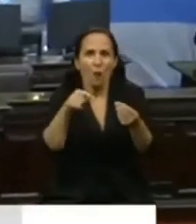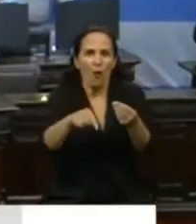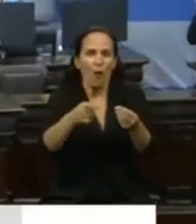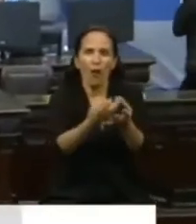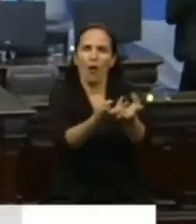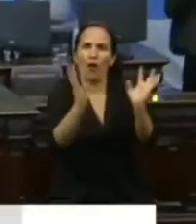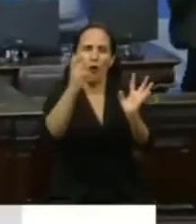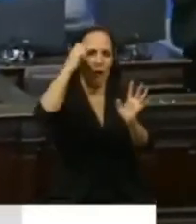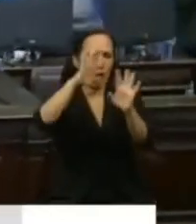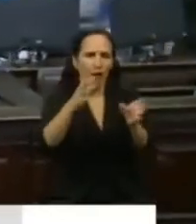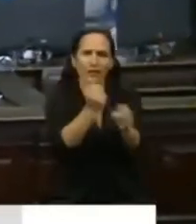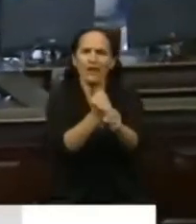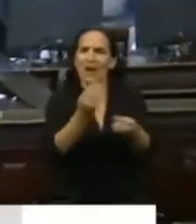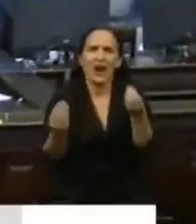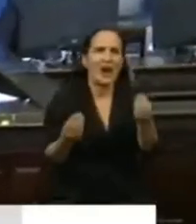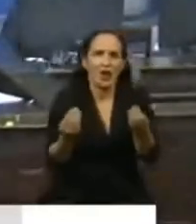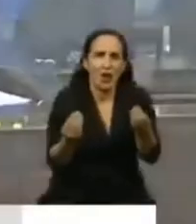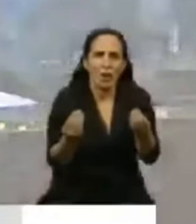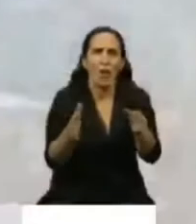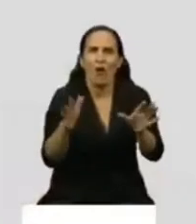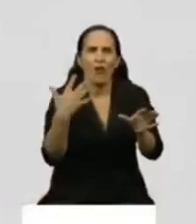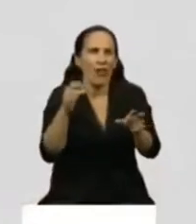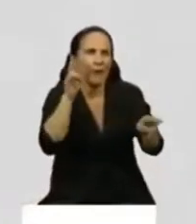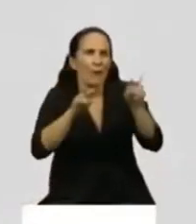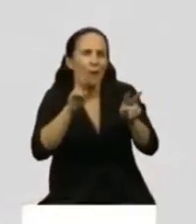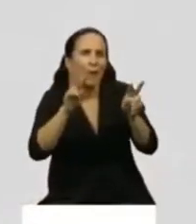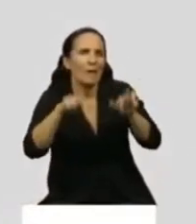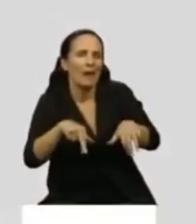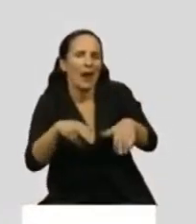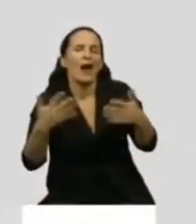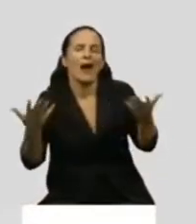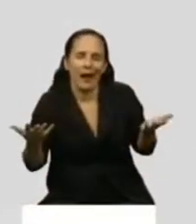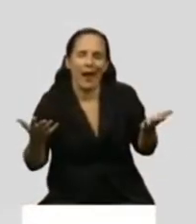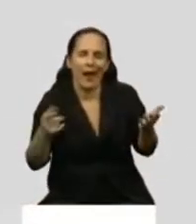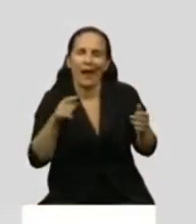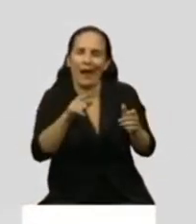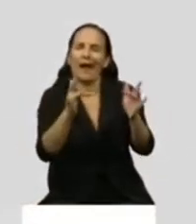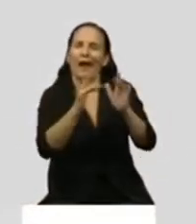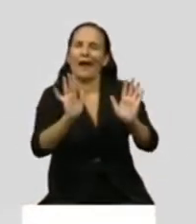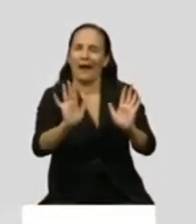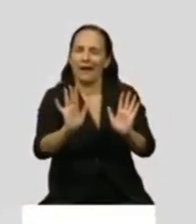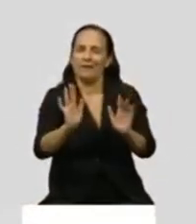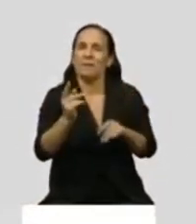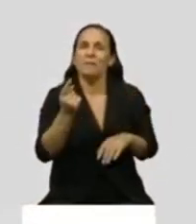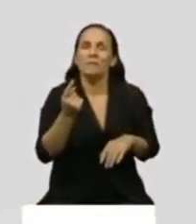cuestión absolutamente imprescindible en el funcionamiento de una república. No es posible,